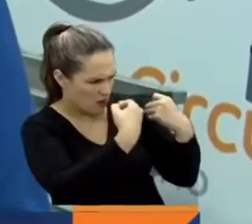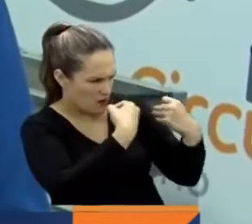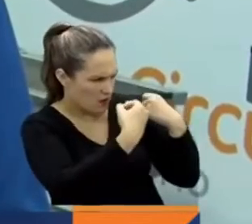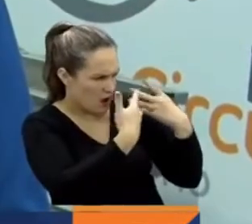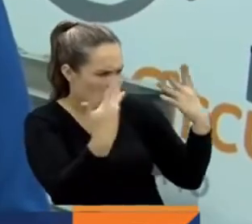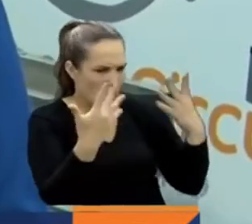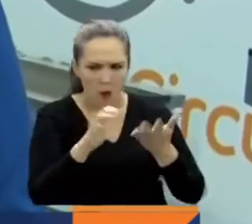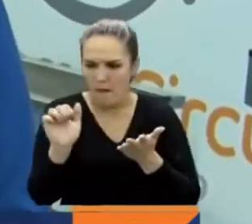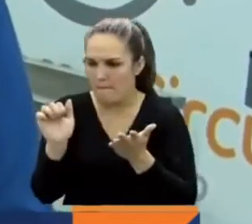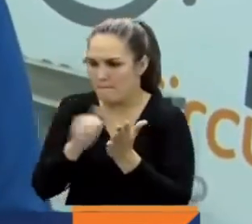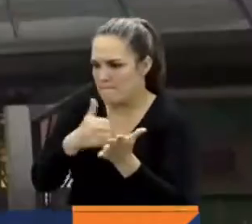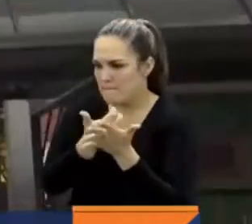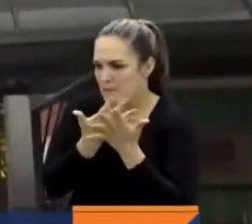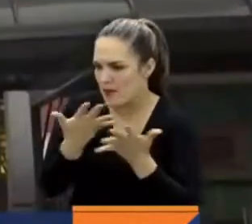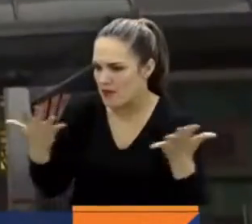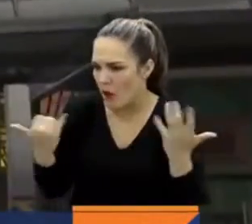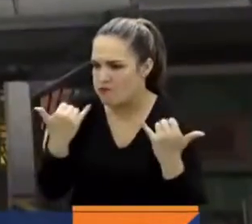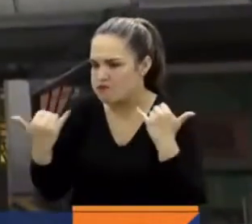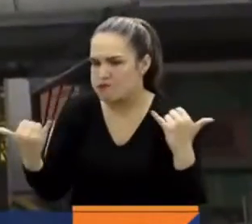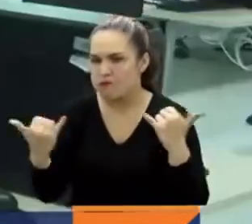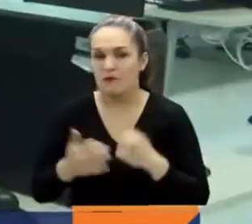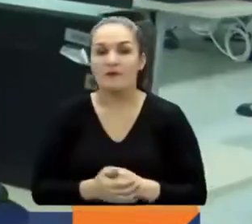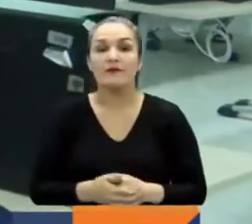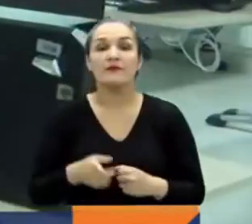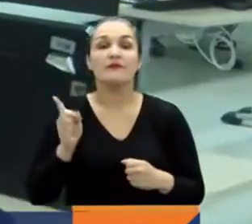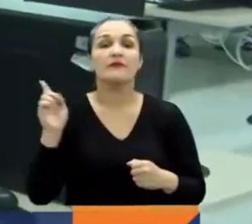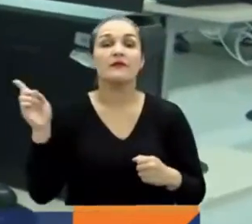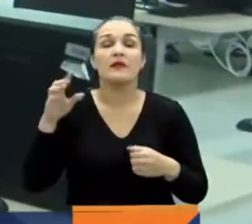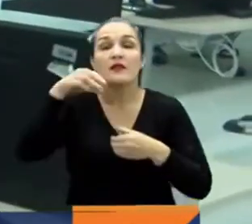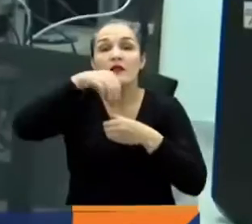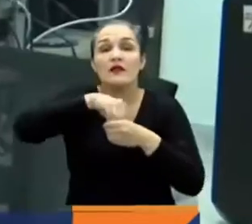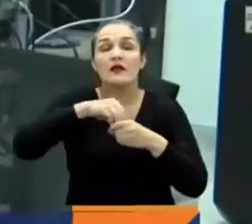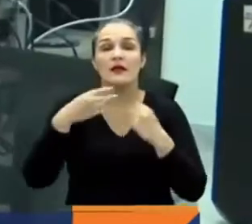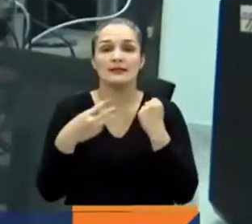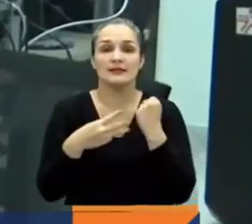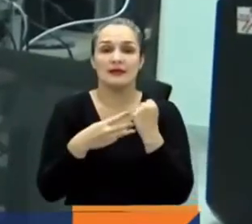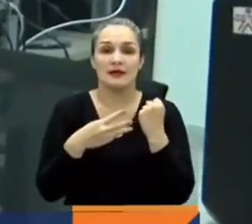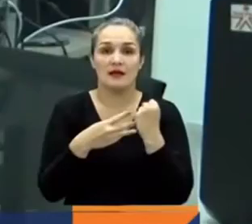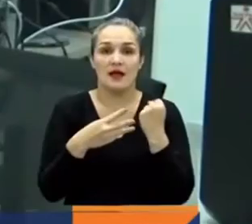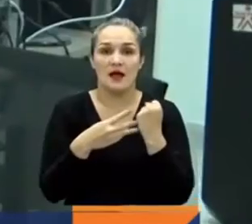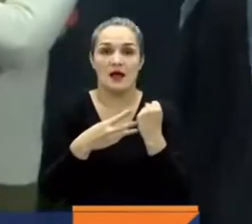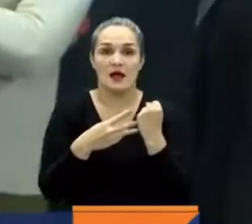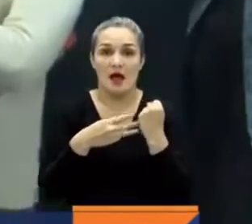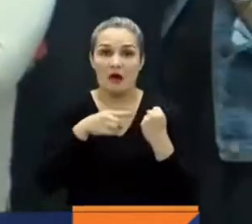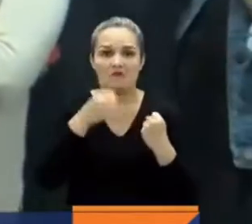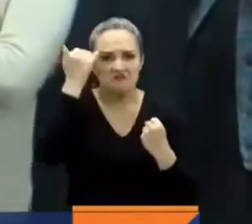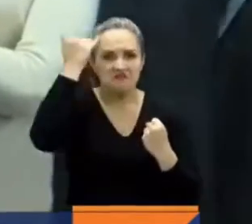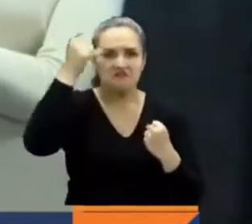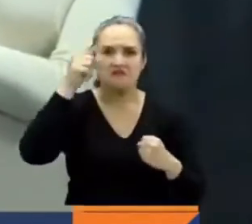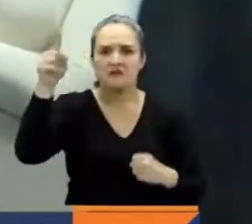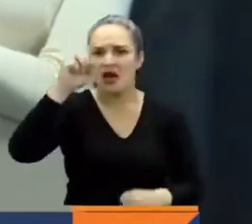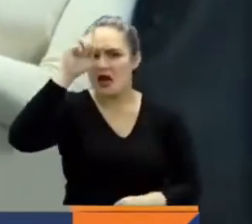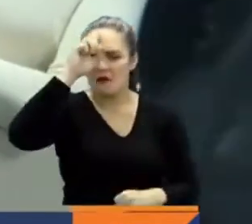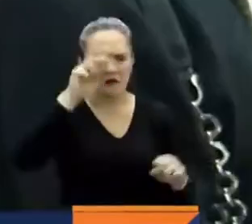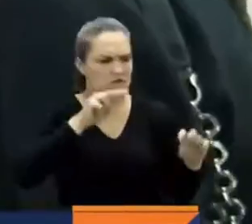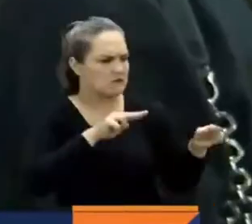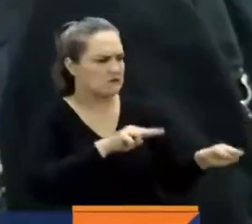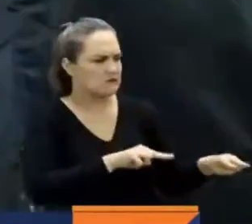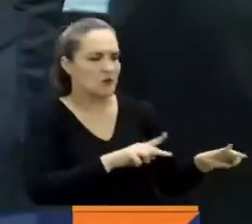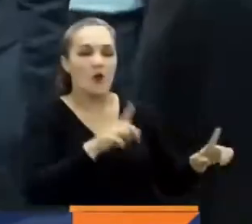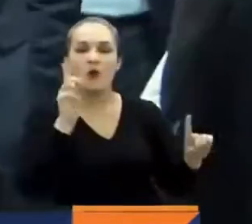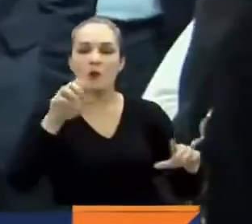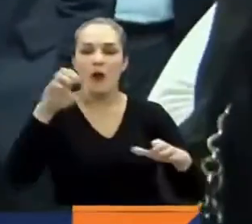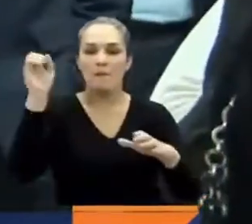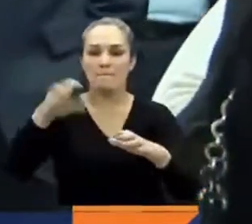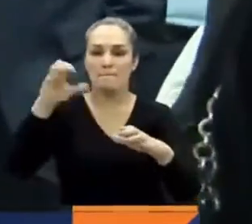los materiales que tiene. Este laboratorio en las entrañas del SENA es la promesa alemana de darle un giro a un inoperante final a la